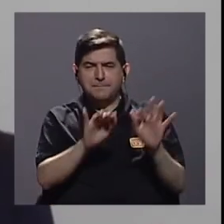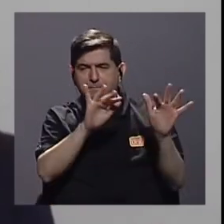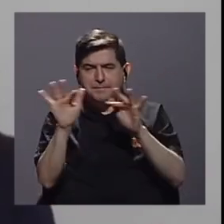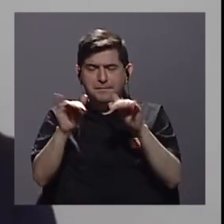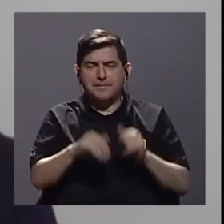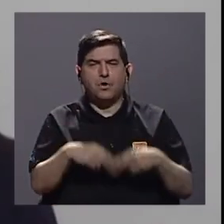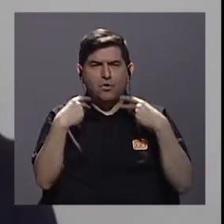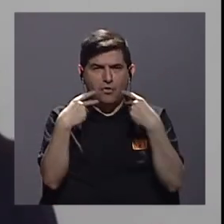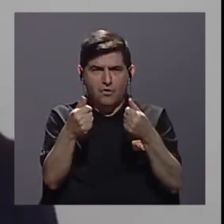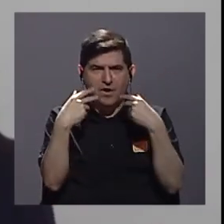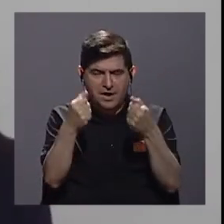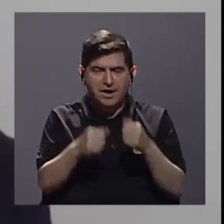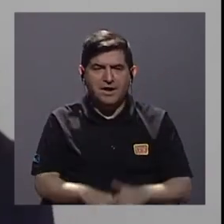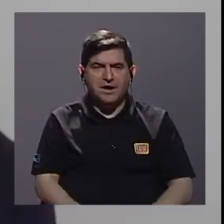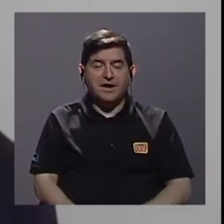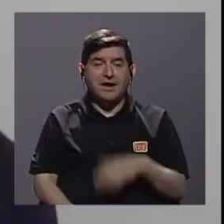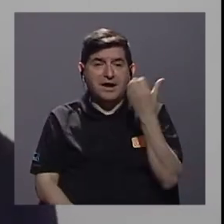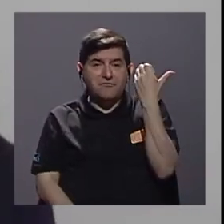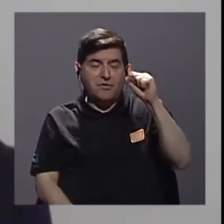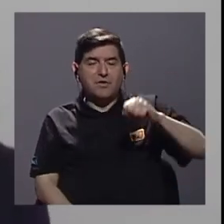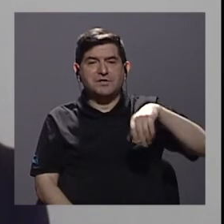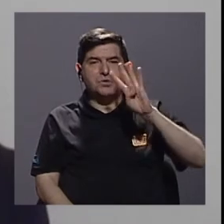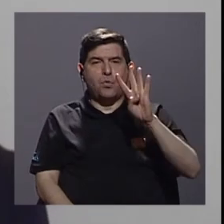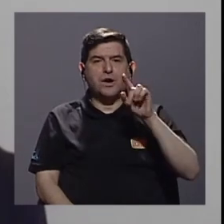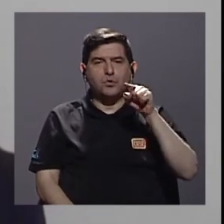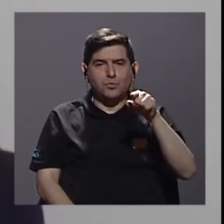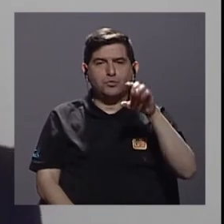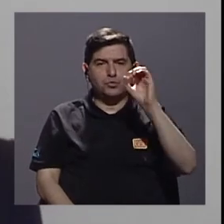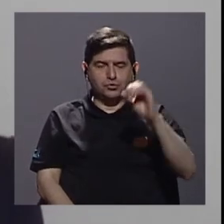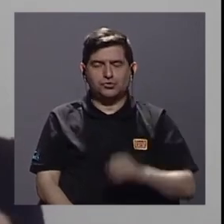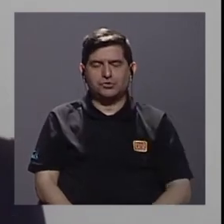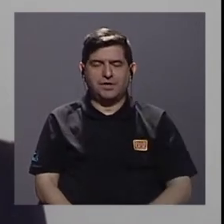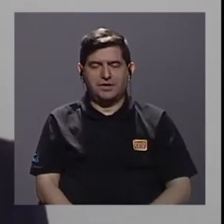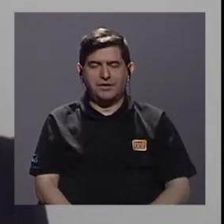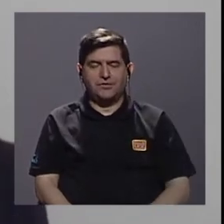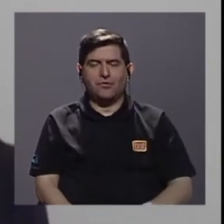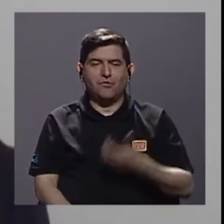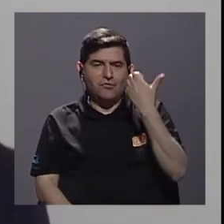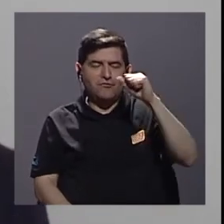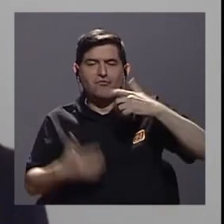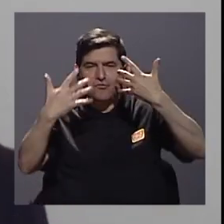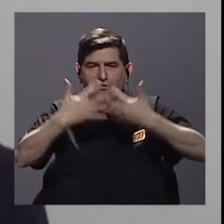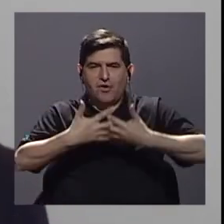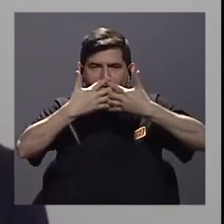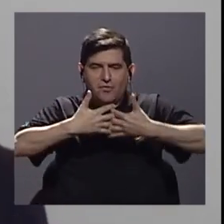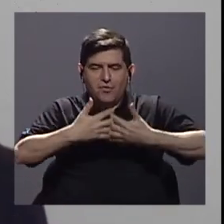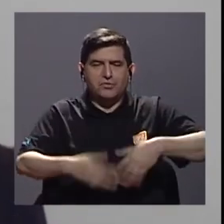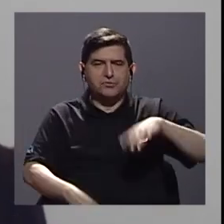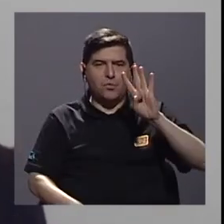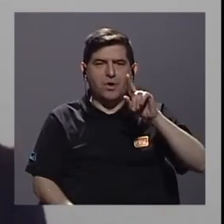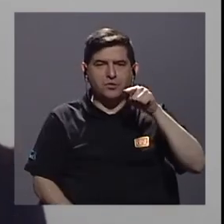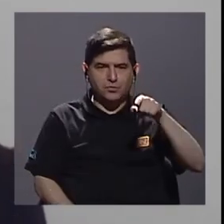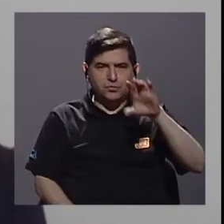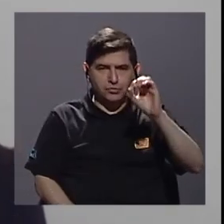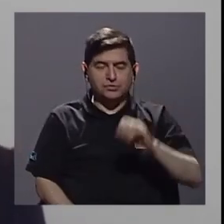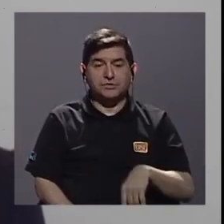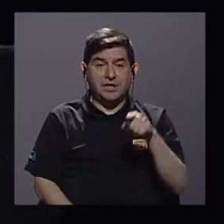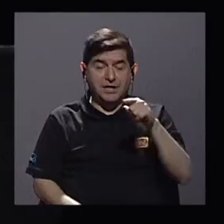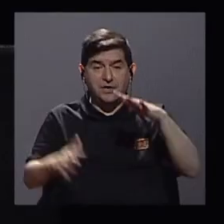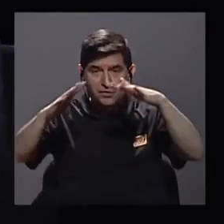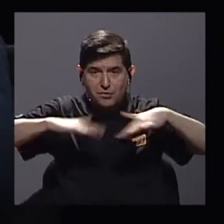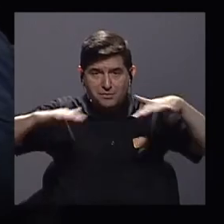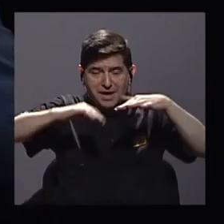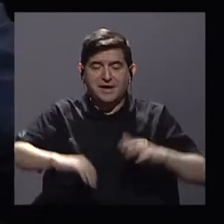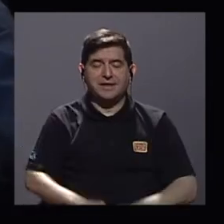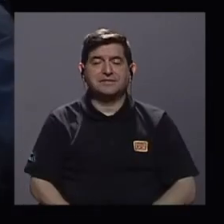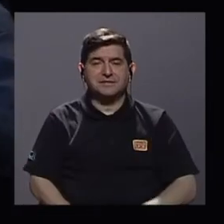aceleración de lo que fue la Revolución 4.0, ¿verdad? La Revolución Industrial 4.0 para buscar esos espacios fiscales. Doña